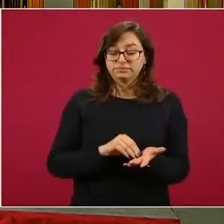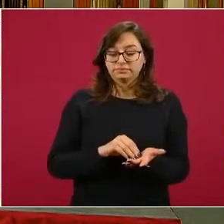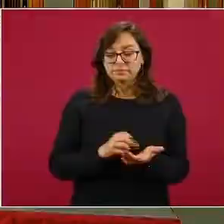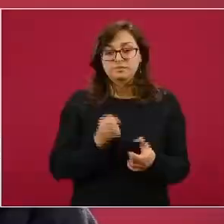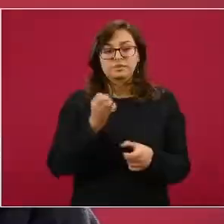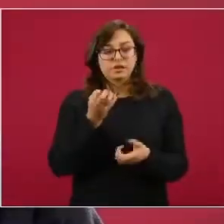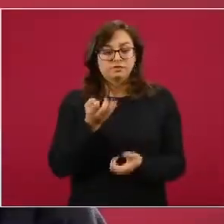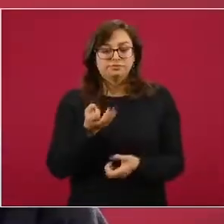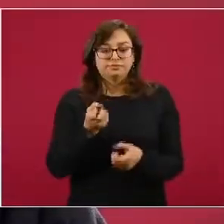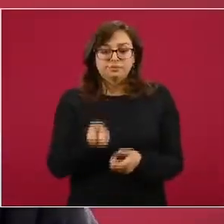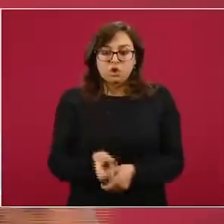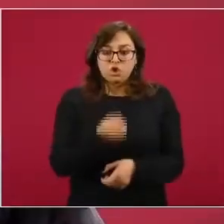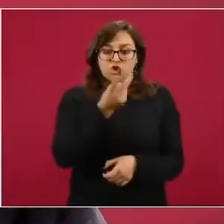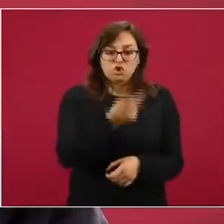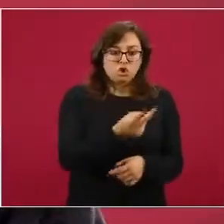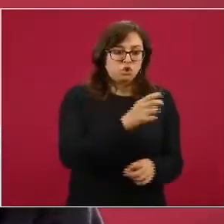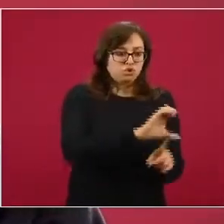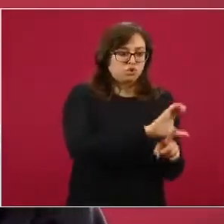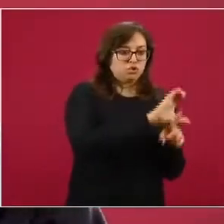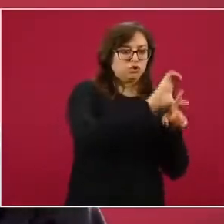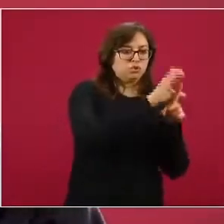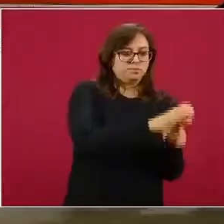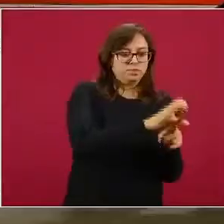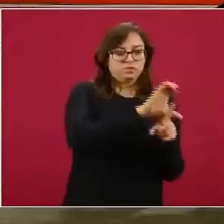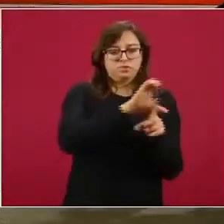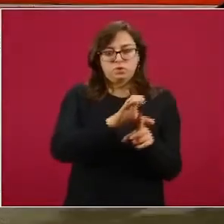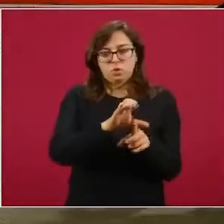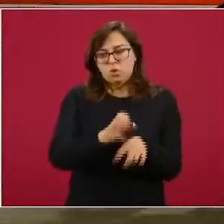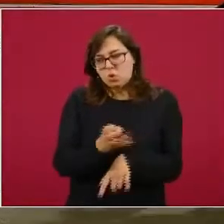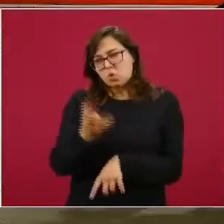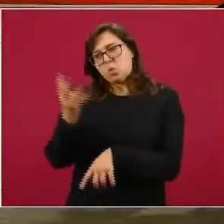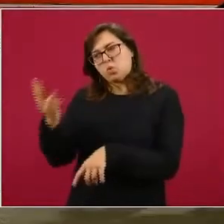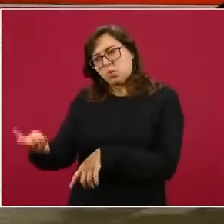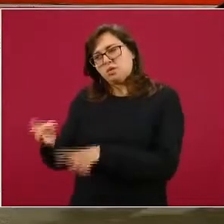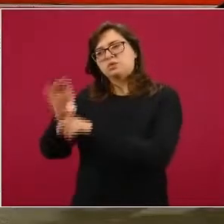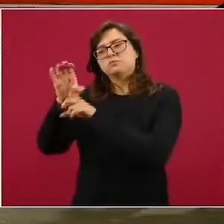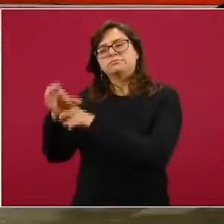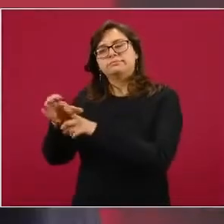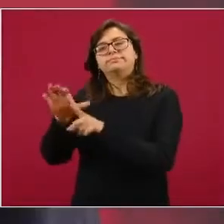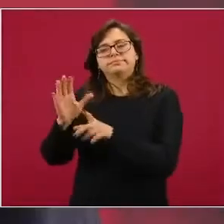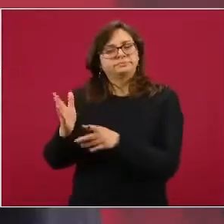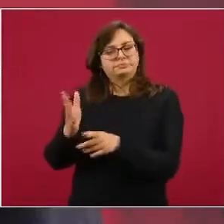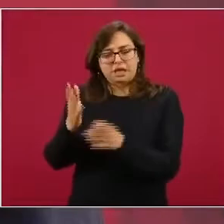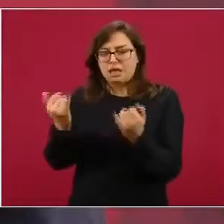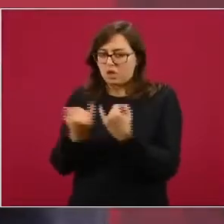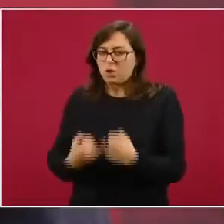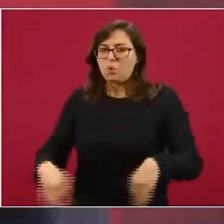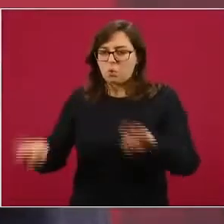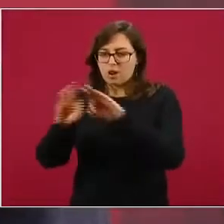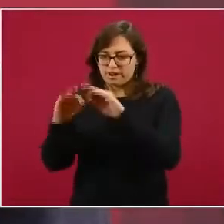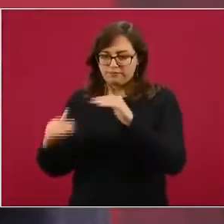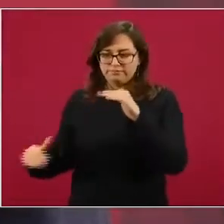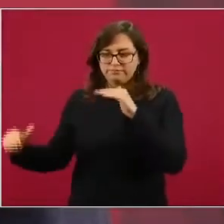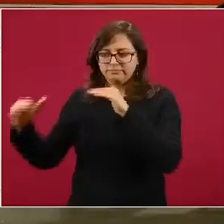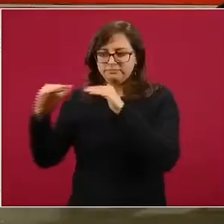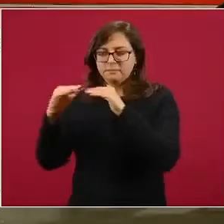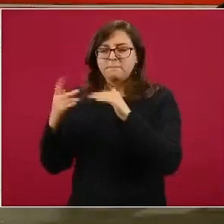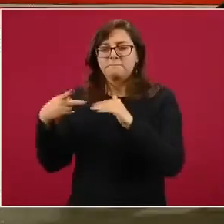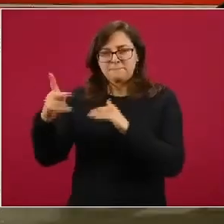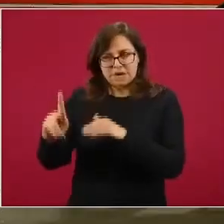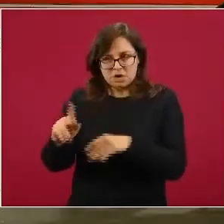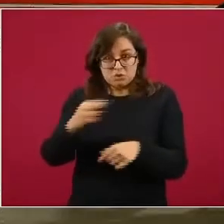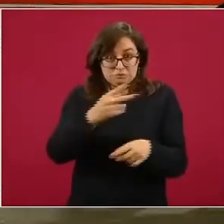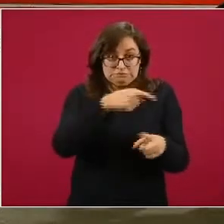fundamentales, sin menospreciar a las otras cuatro, pero fundamentales en COFEPRIS son precisamente estas dos. La Comisión de